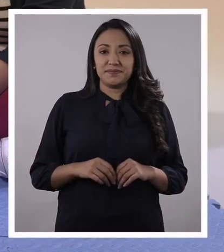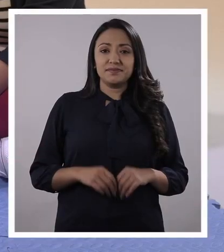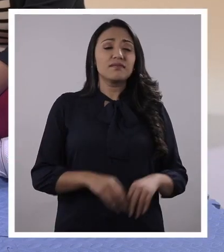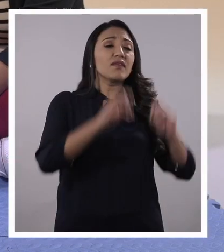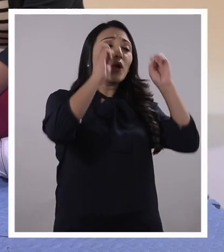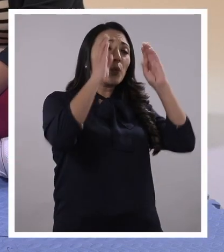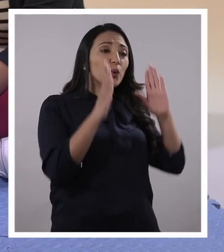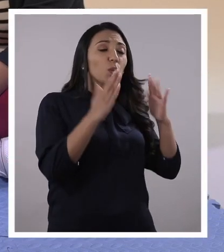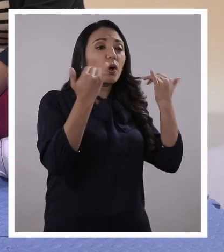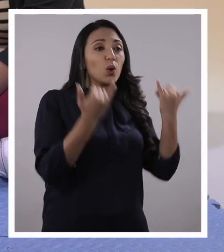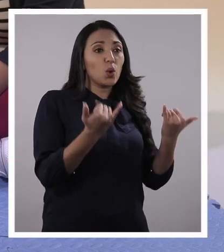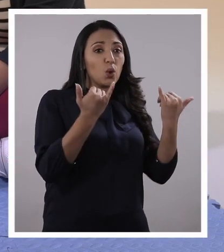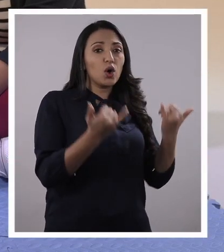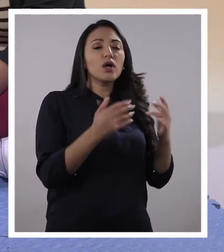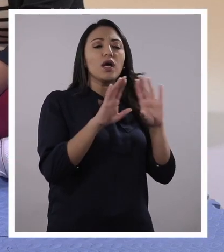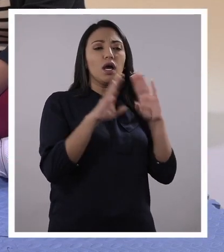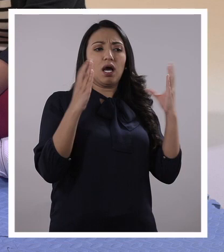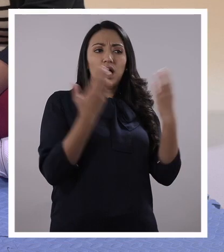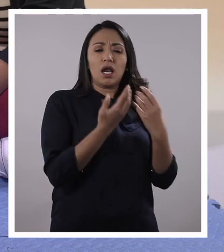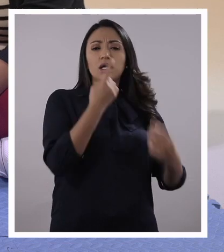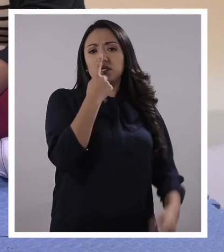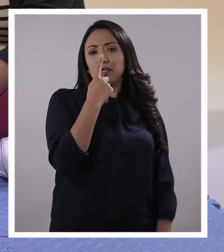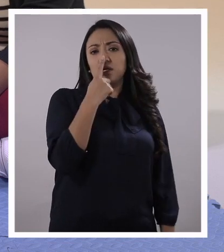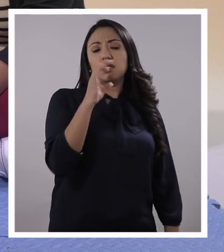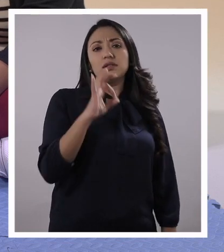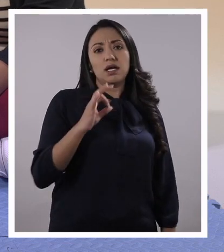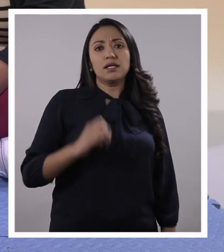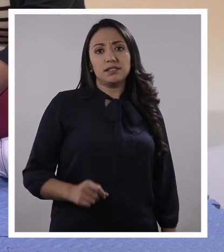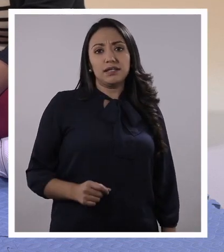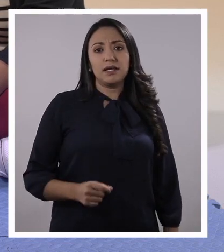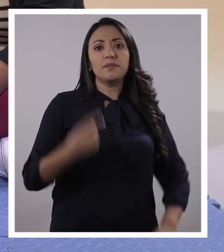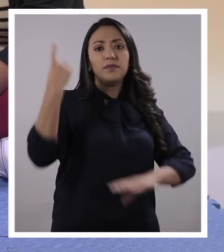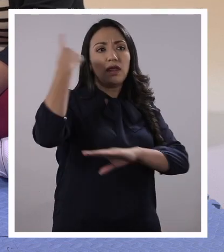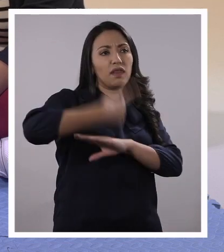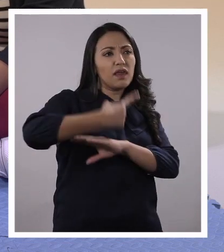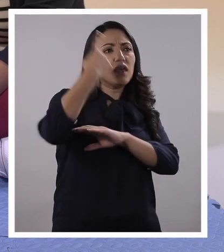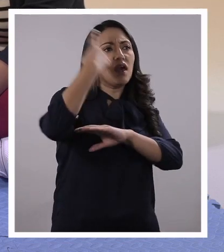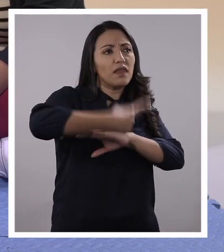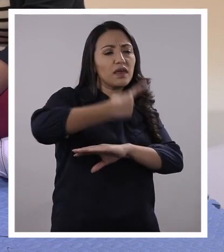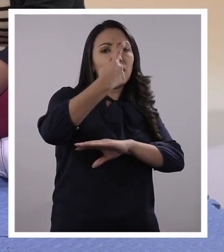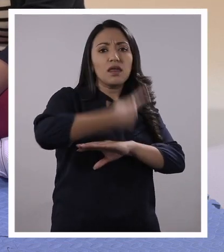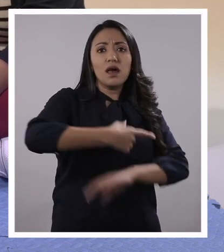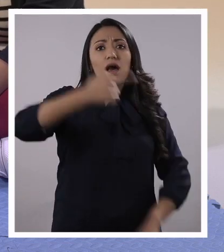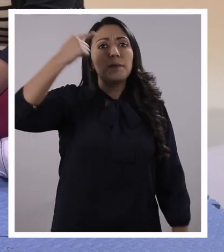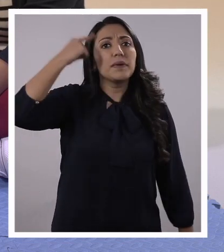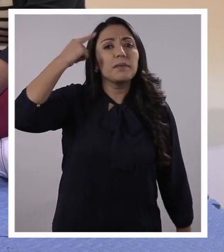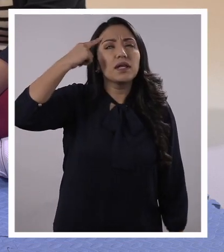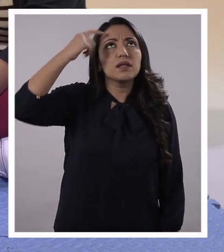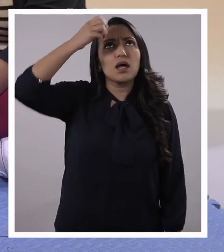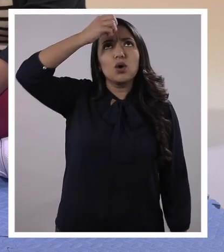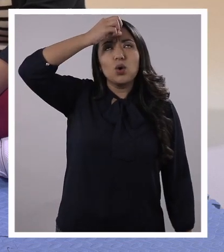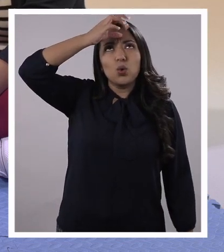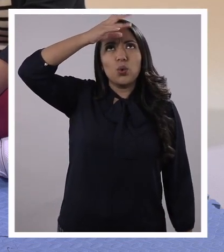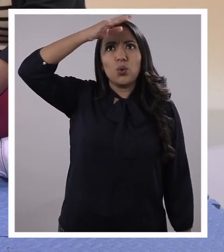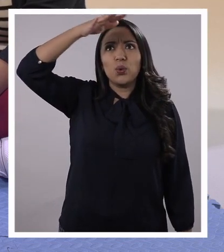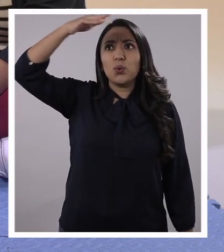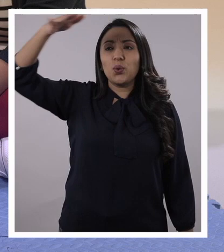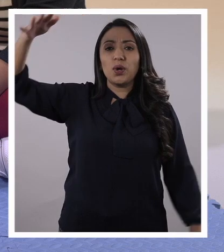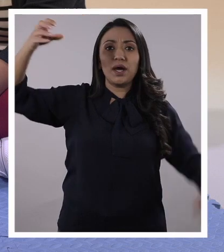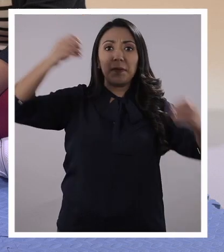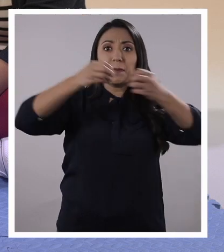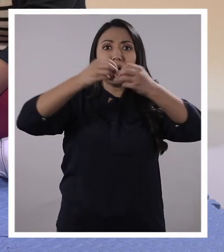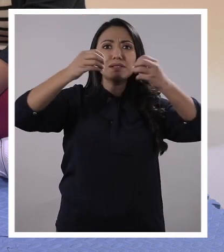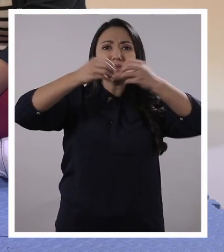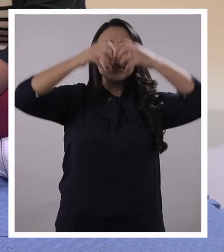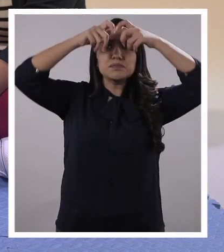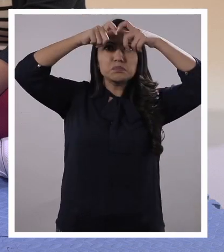Profe, el día de hoy tuvimos una clase espectacular. Cada día, mi mente crece y crece y crece con tanta información. Y esto